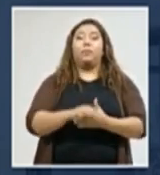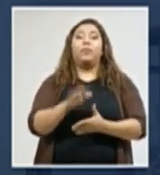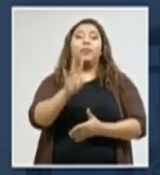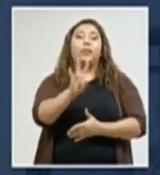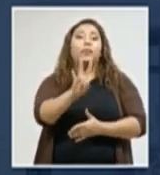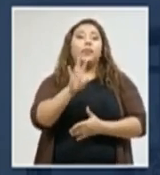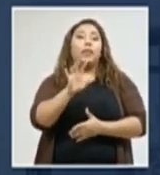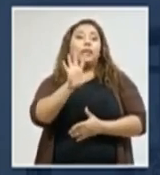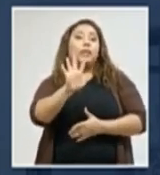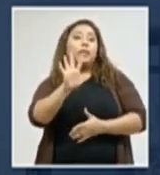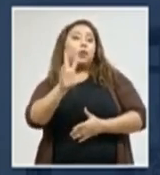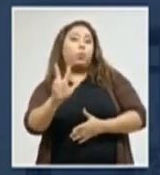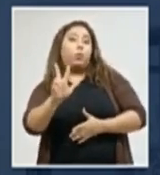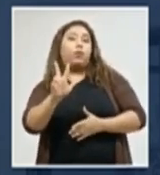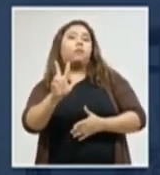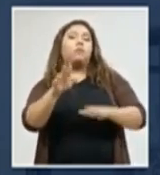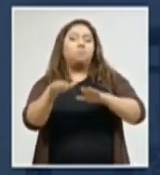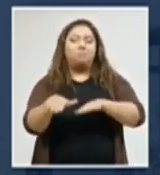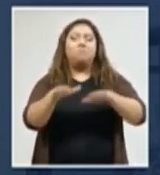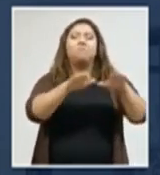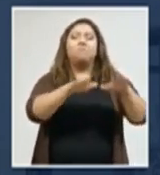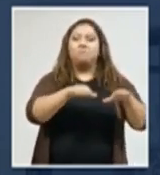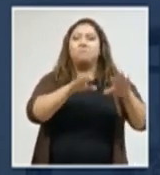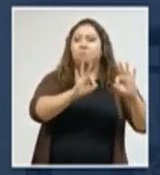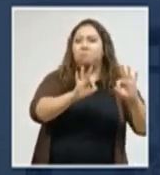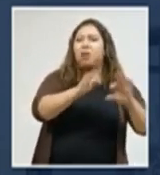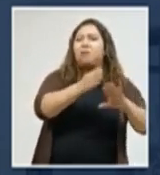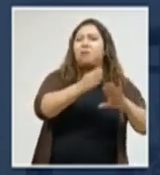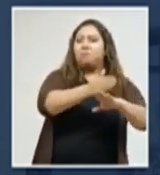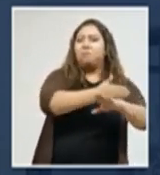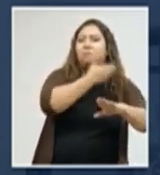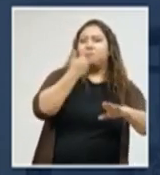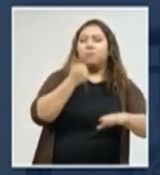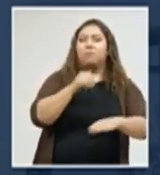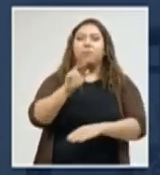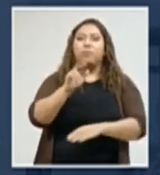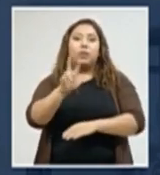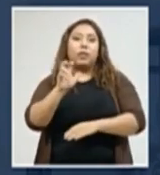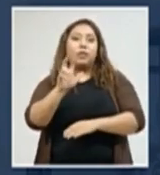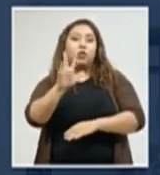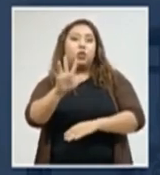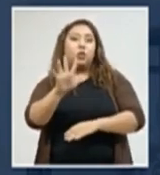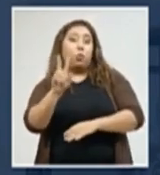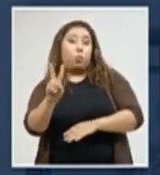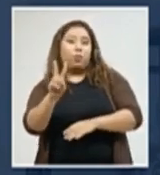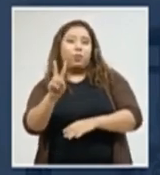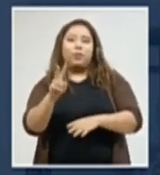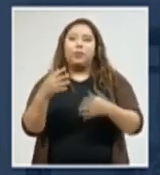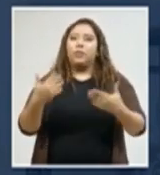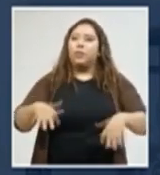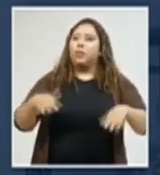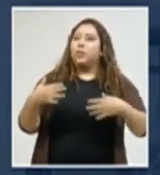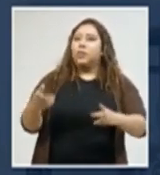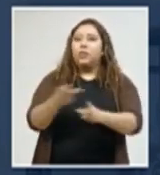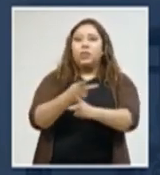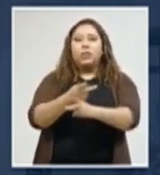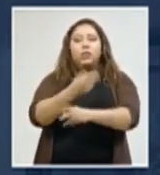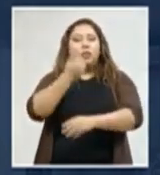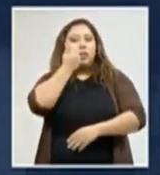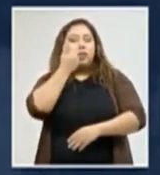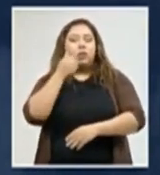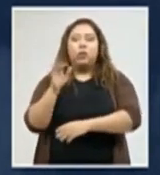753 en condiciones estables, 352 en condiciones graves y 46 pacientes